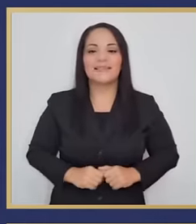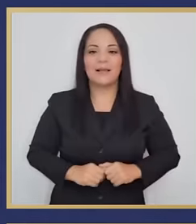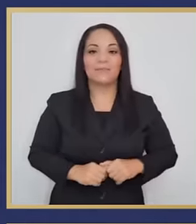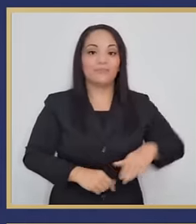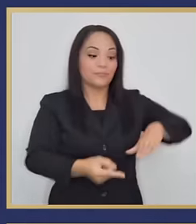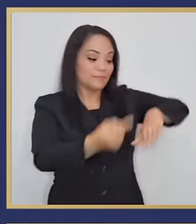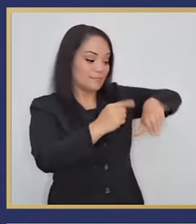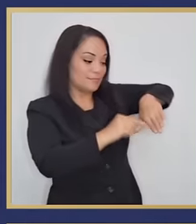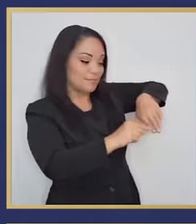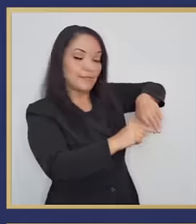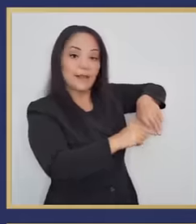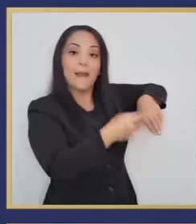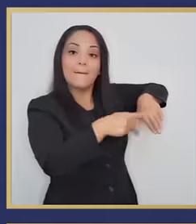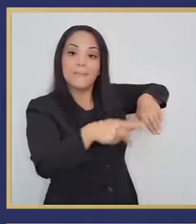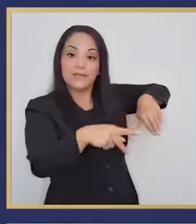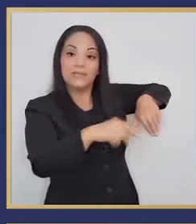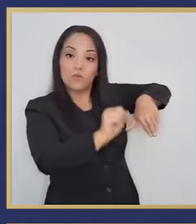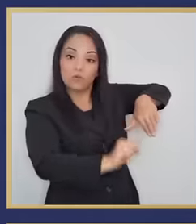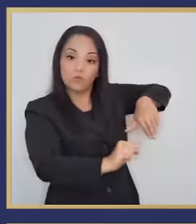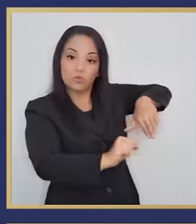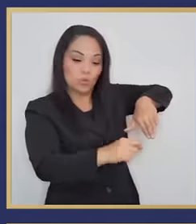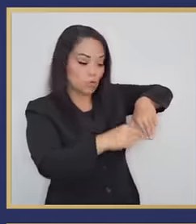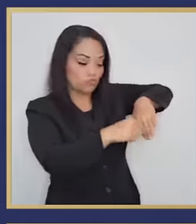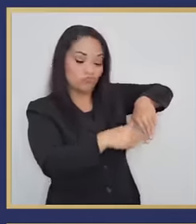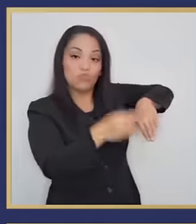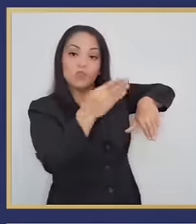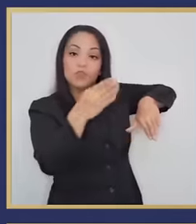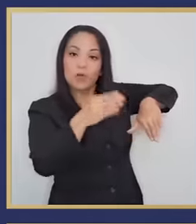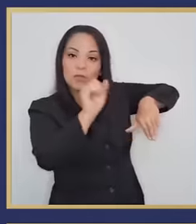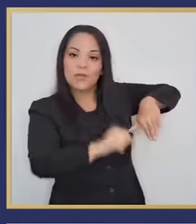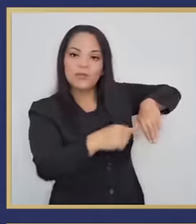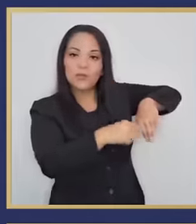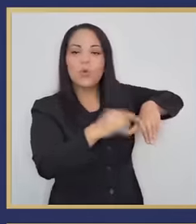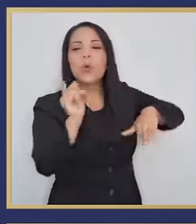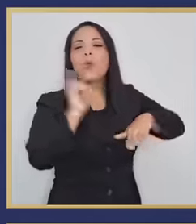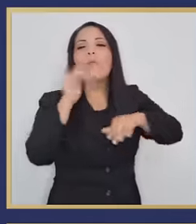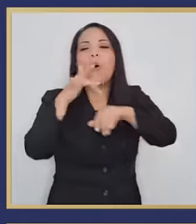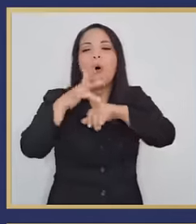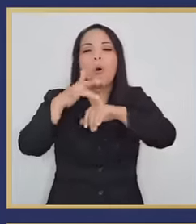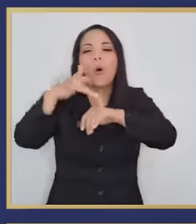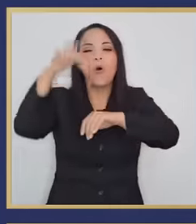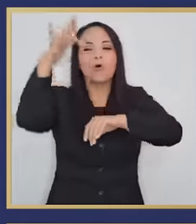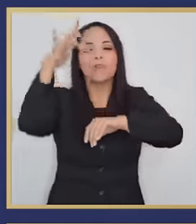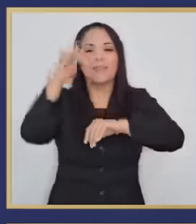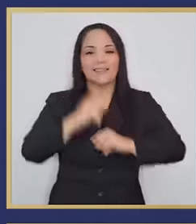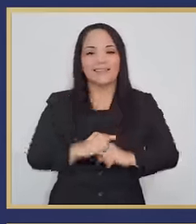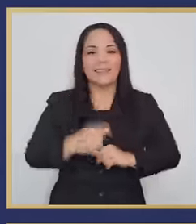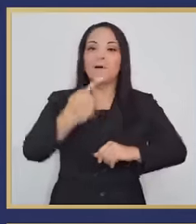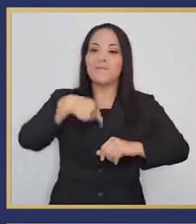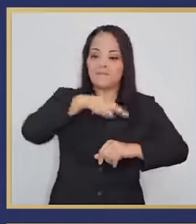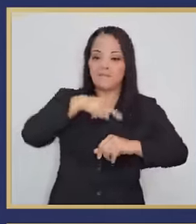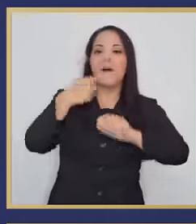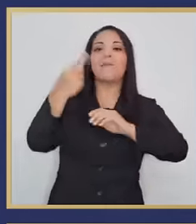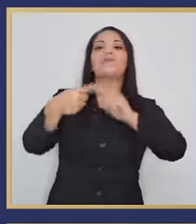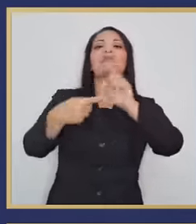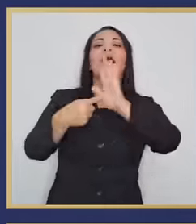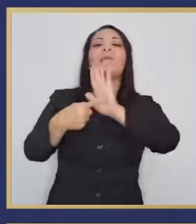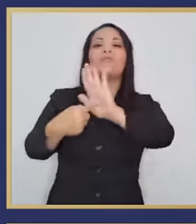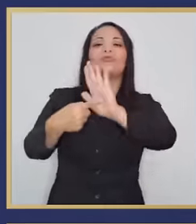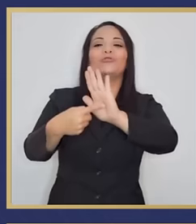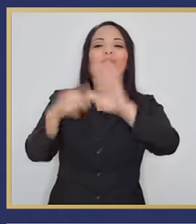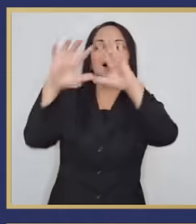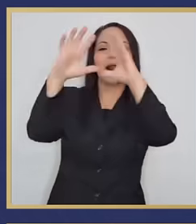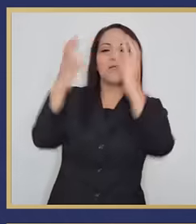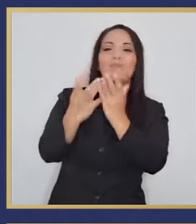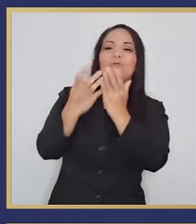El Pacífico Sur y la región brunca son joyas y las vamos a exhibir y